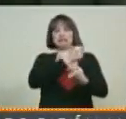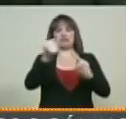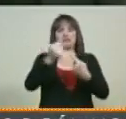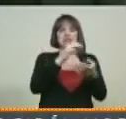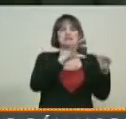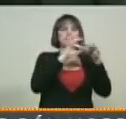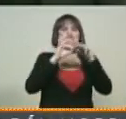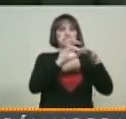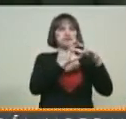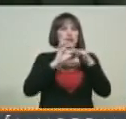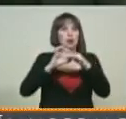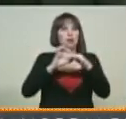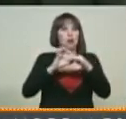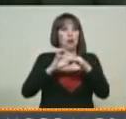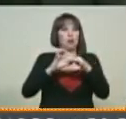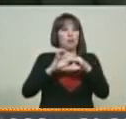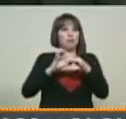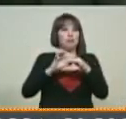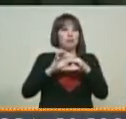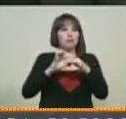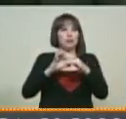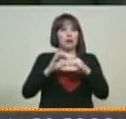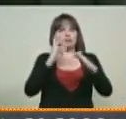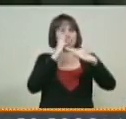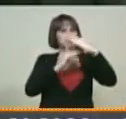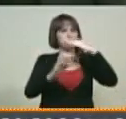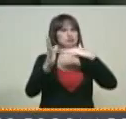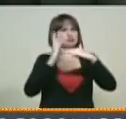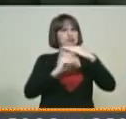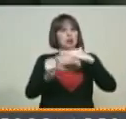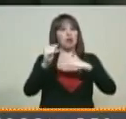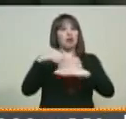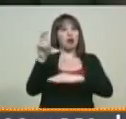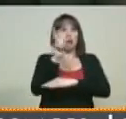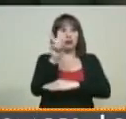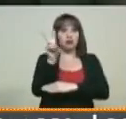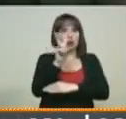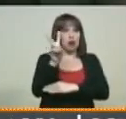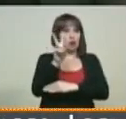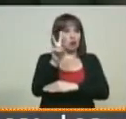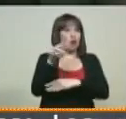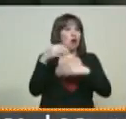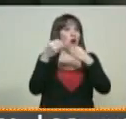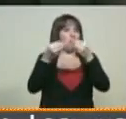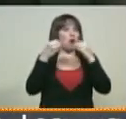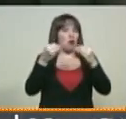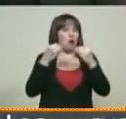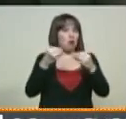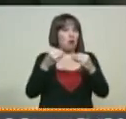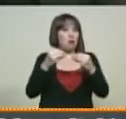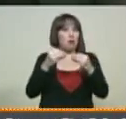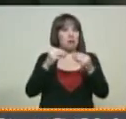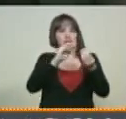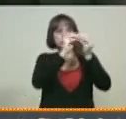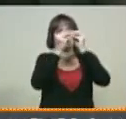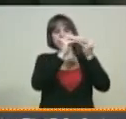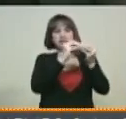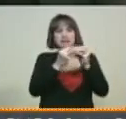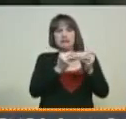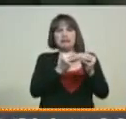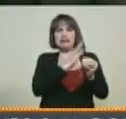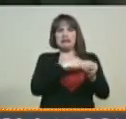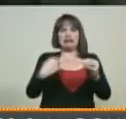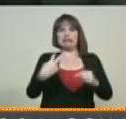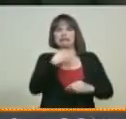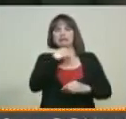vincular lo que tiene que ver con el ámbito migratorio de los venezolanos con ese artificio que se pretende crear sobre